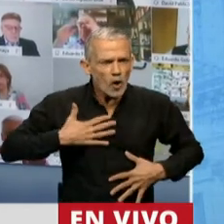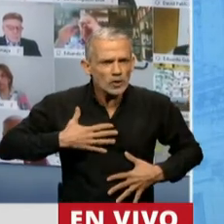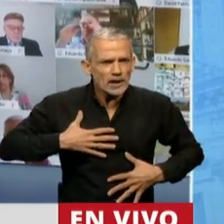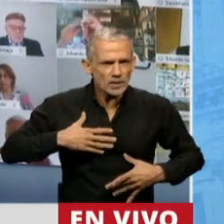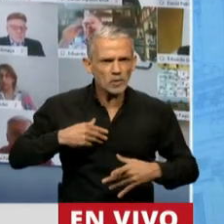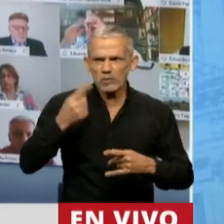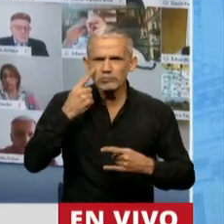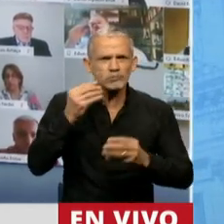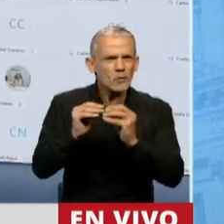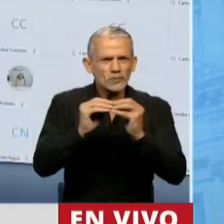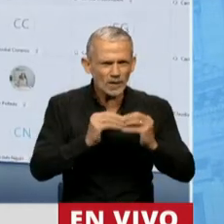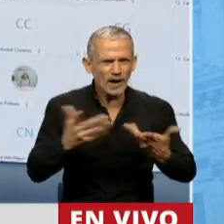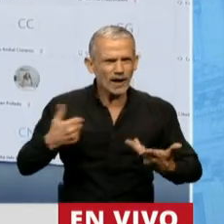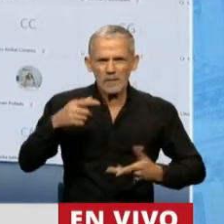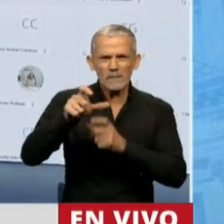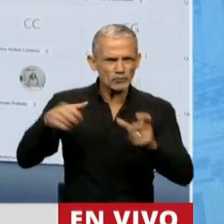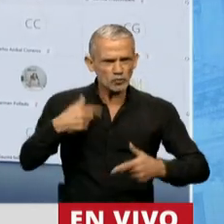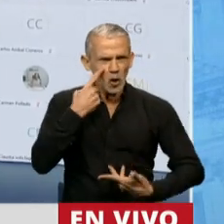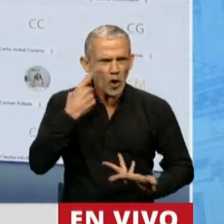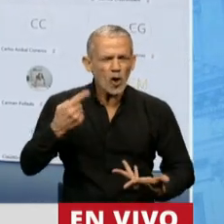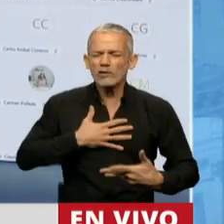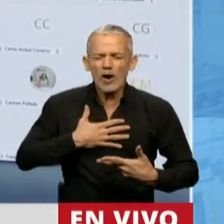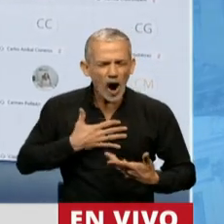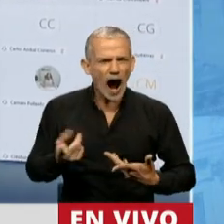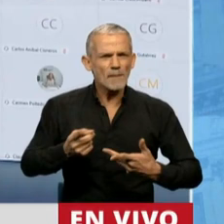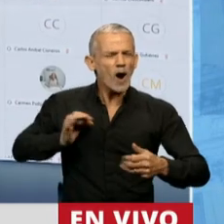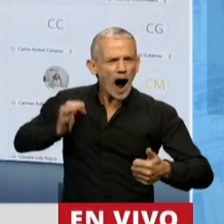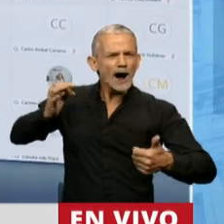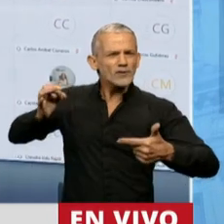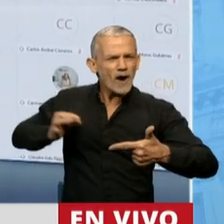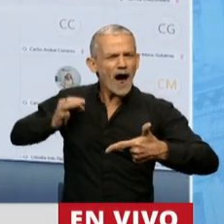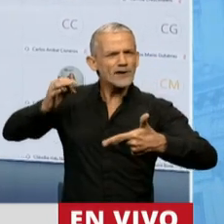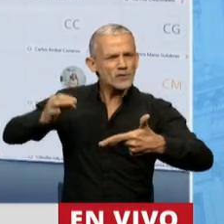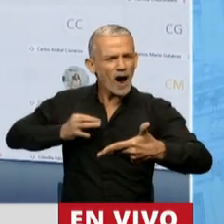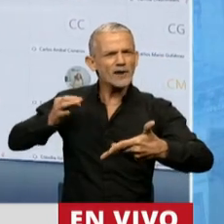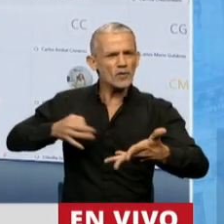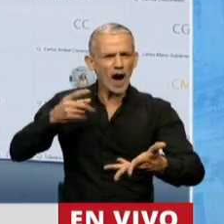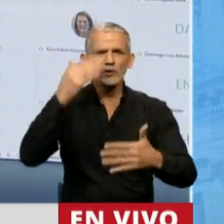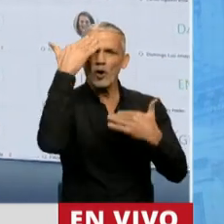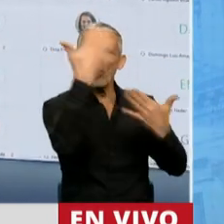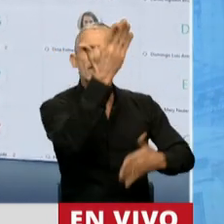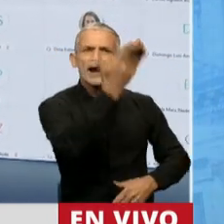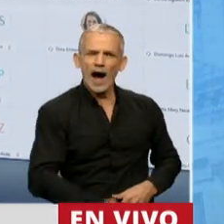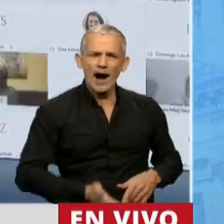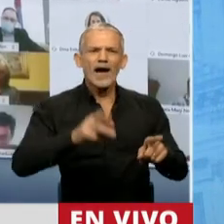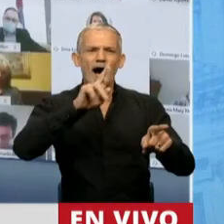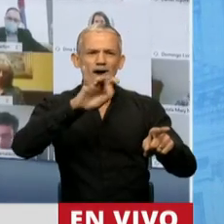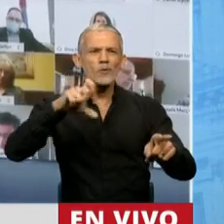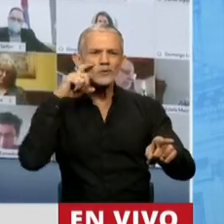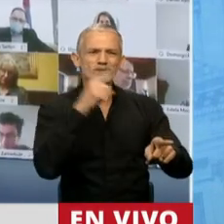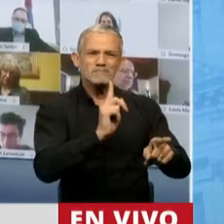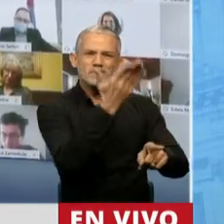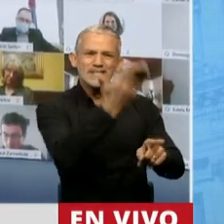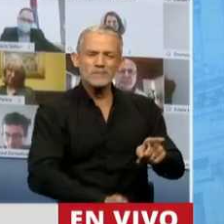gente que conozco, que amo profundamente, y que año a año le rinden homenaje a José Ignacio